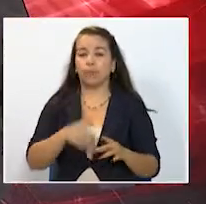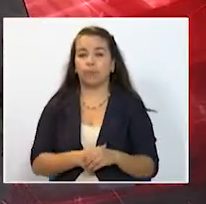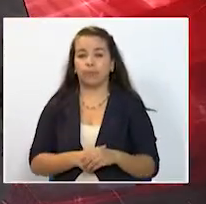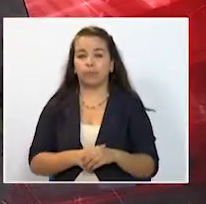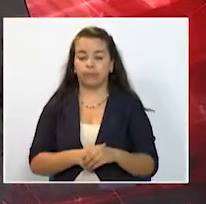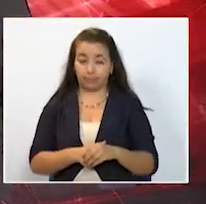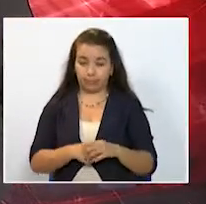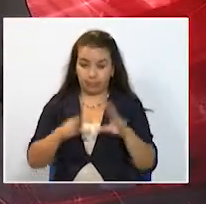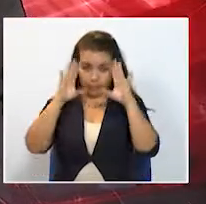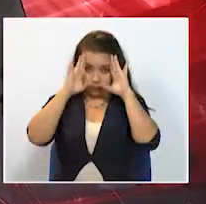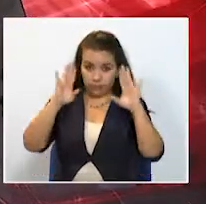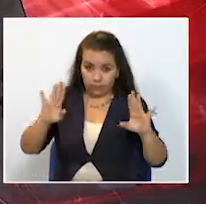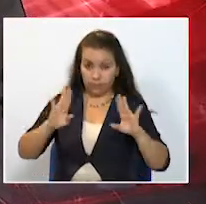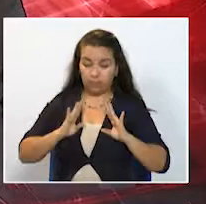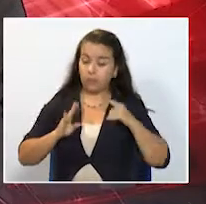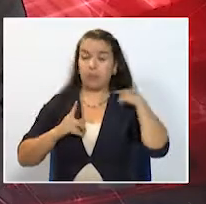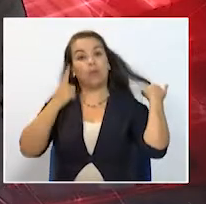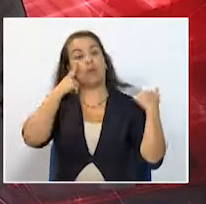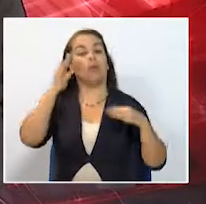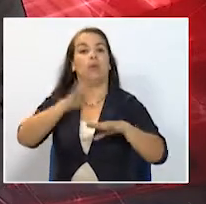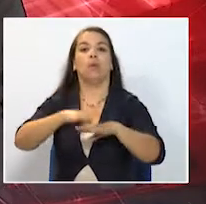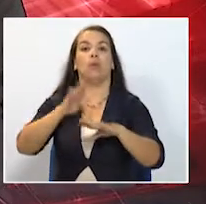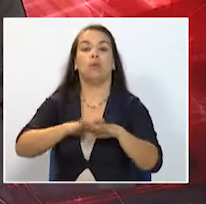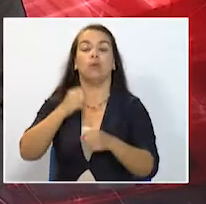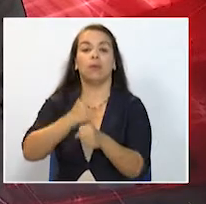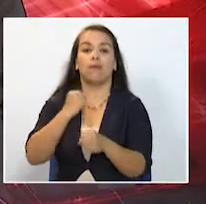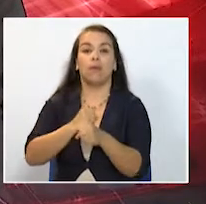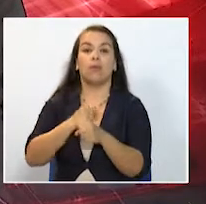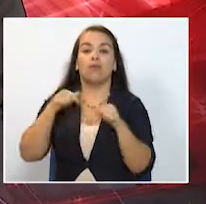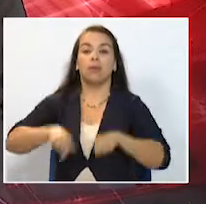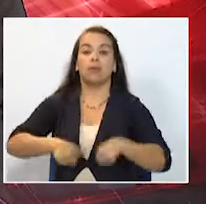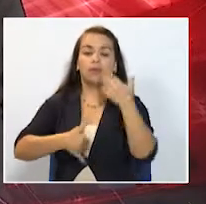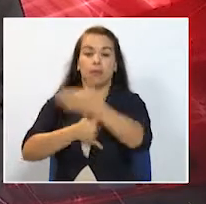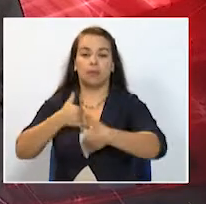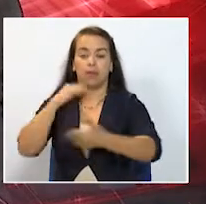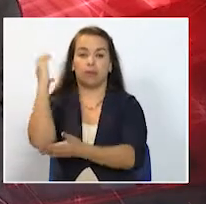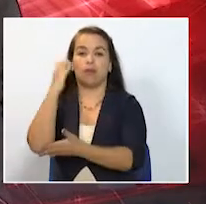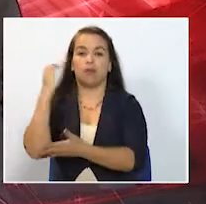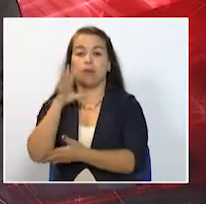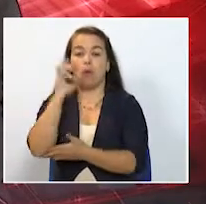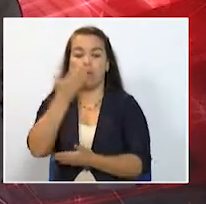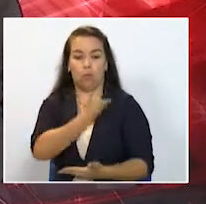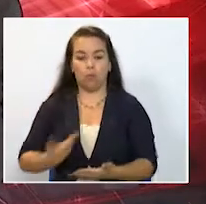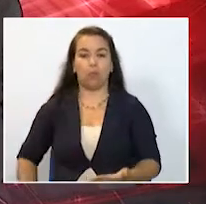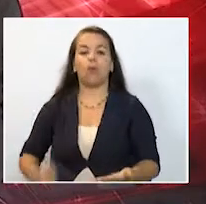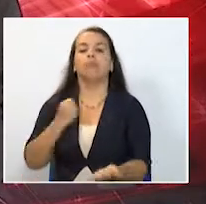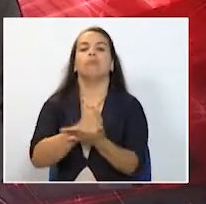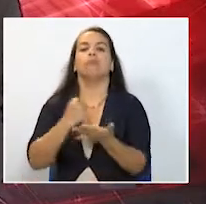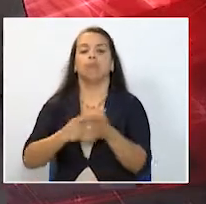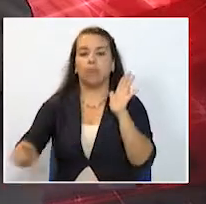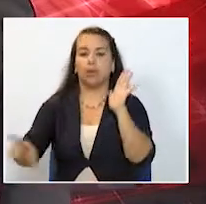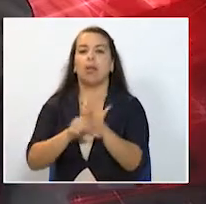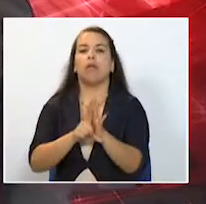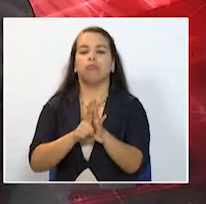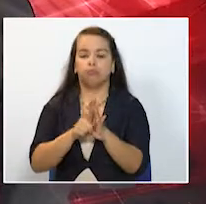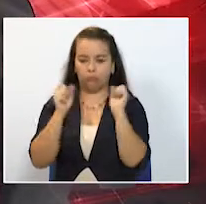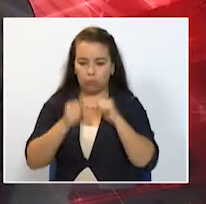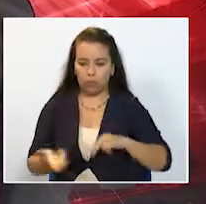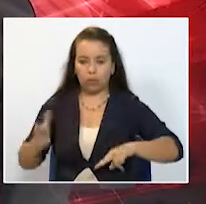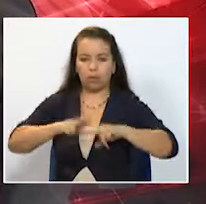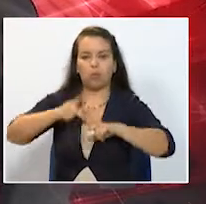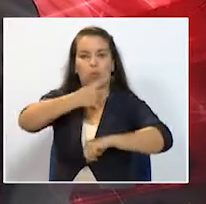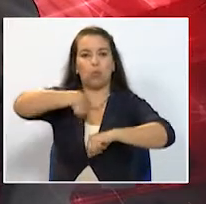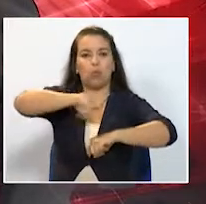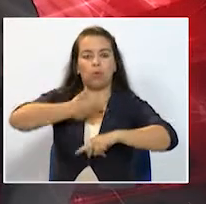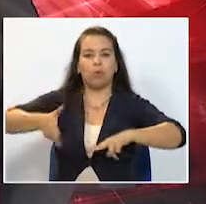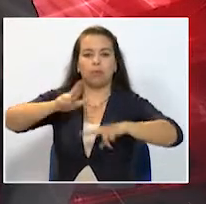es muy buena noticia para los trabajadores del país porque en las últimas horas el presidente Juan Manuel Santos sancionó la ley que amplía en una hora el recargo